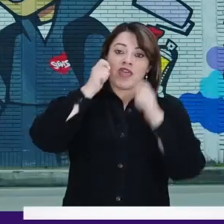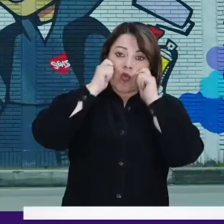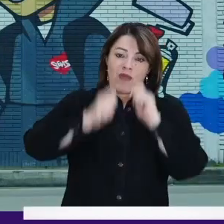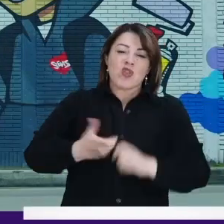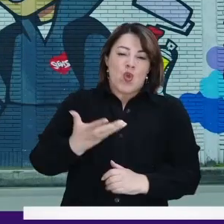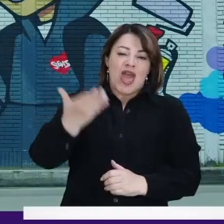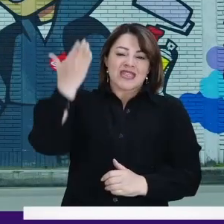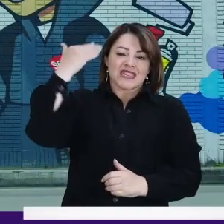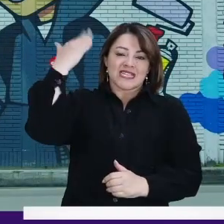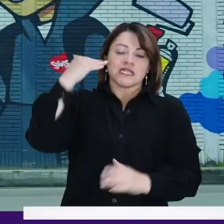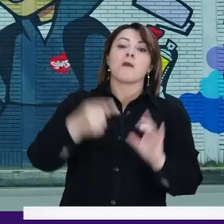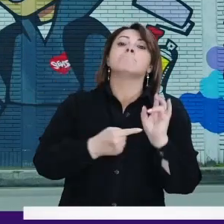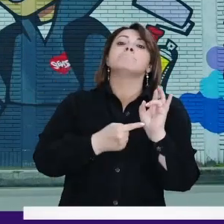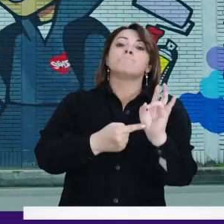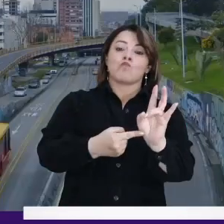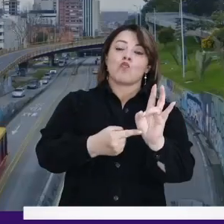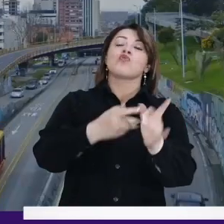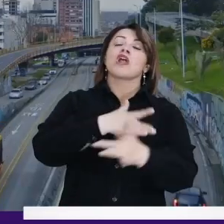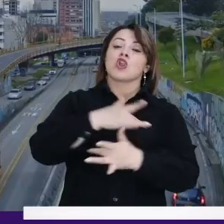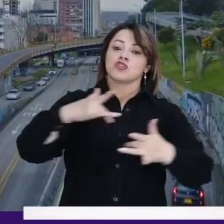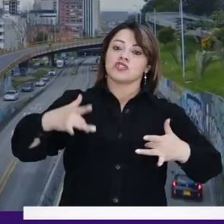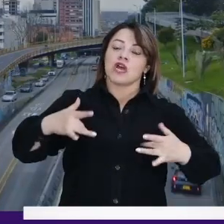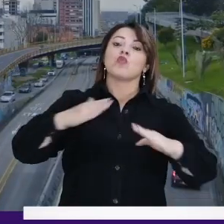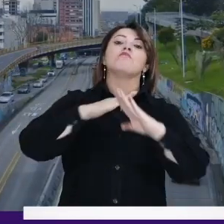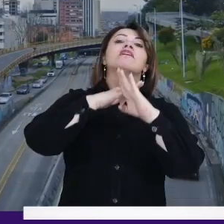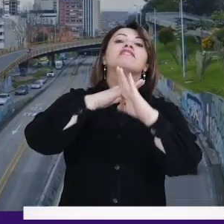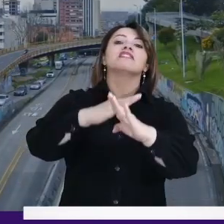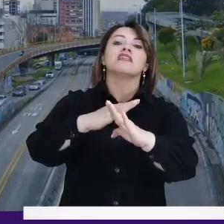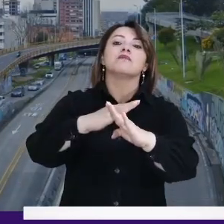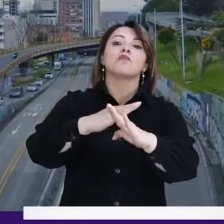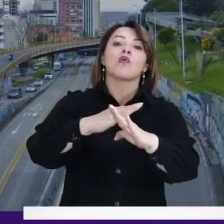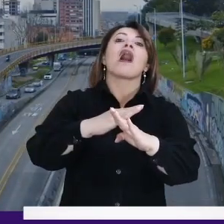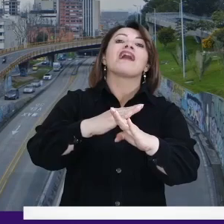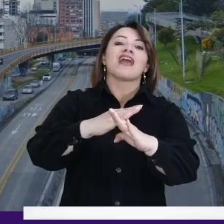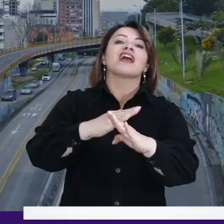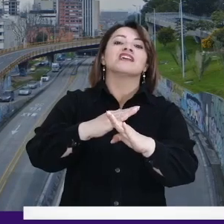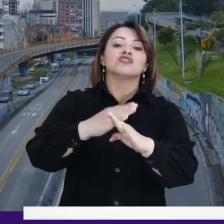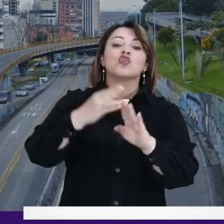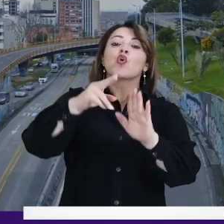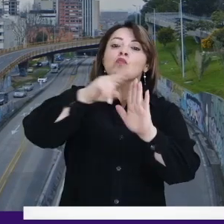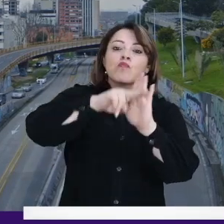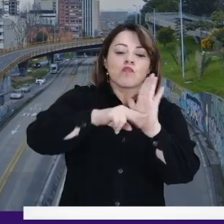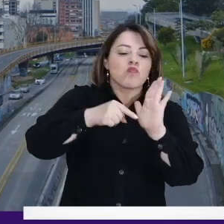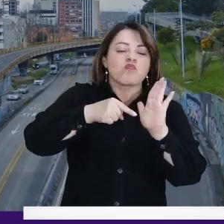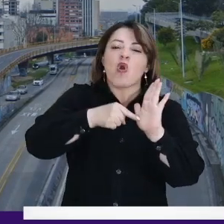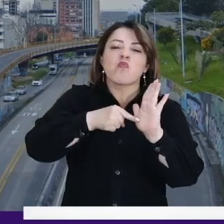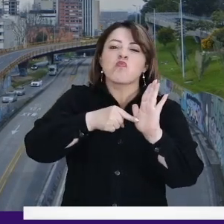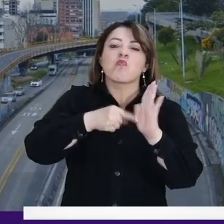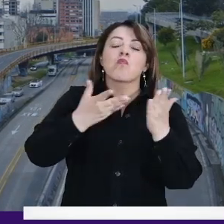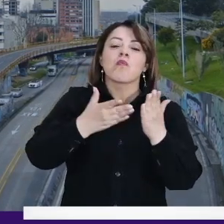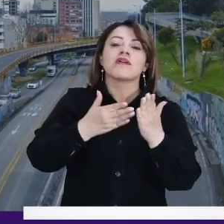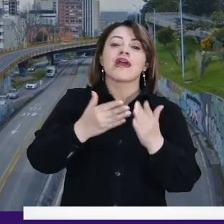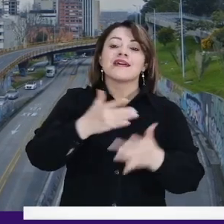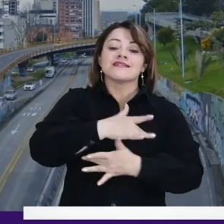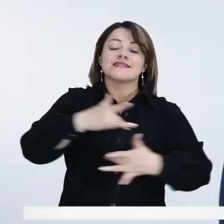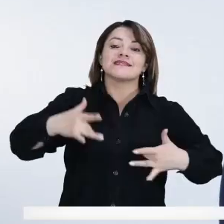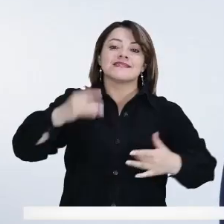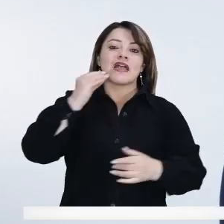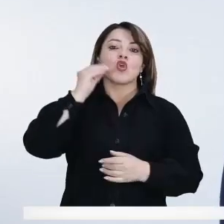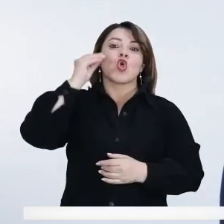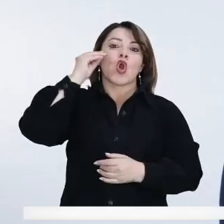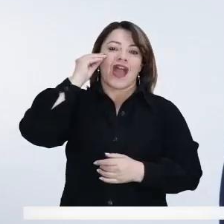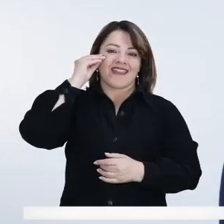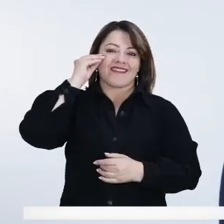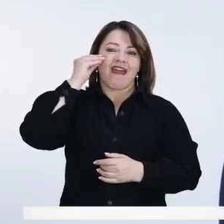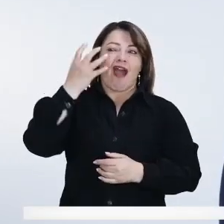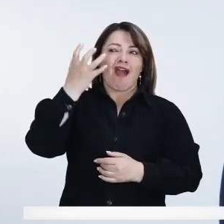humana en donde se desarrolló un modelo de salud preventiva casa a casa, salud a su hogar. Yo